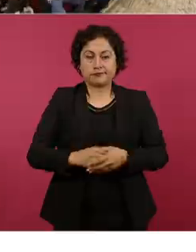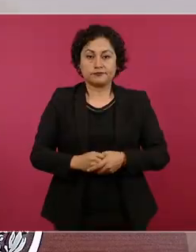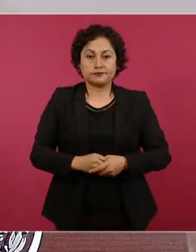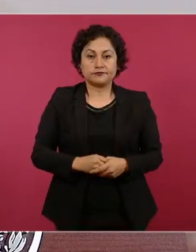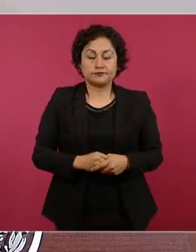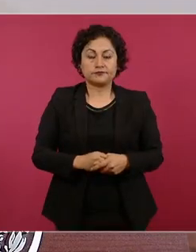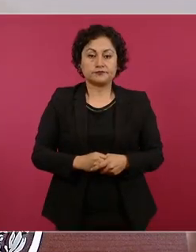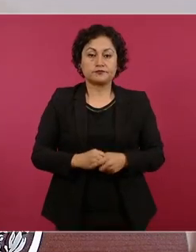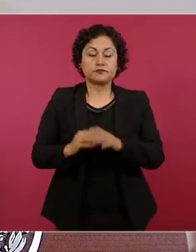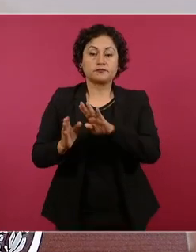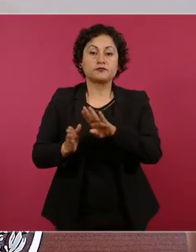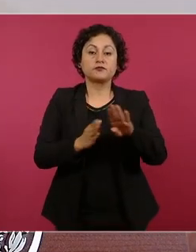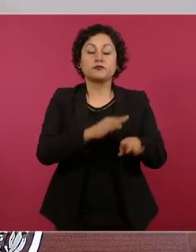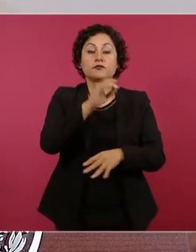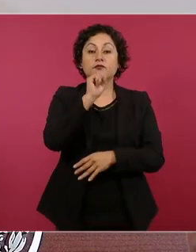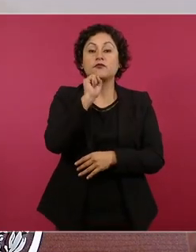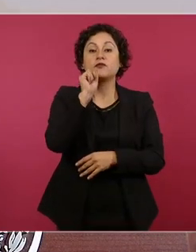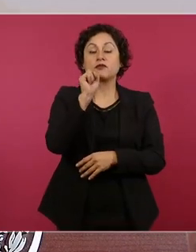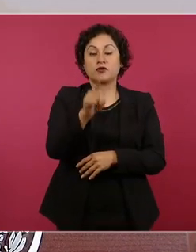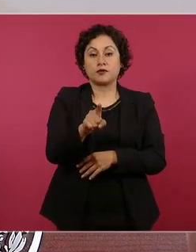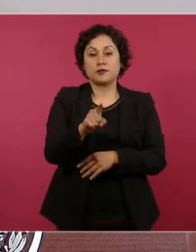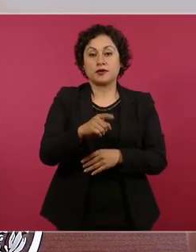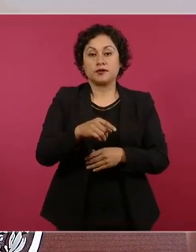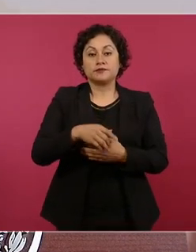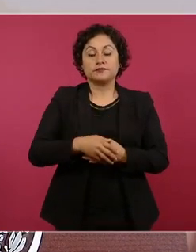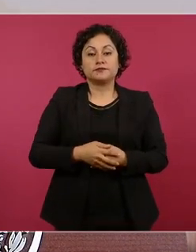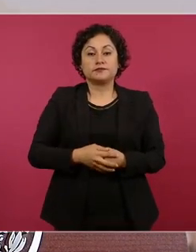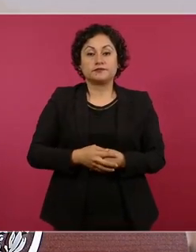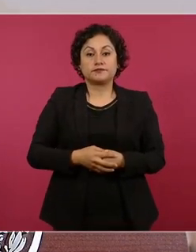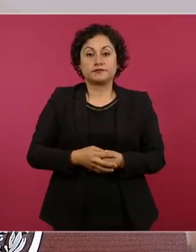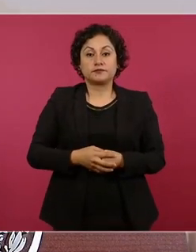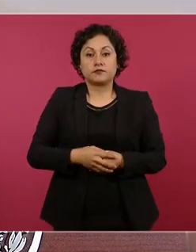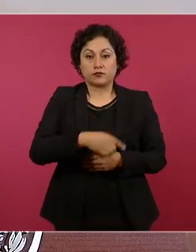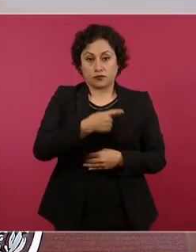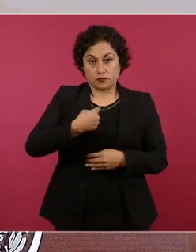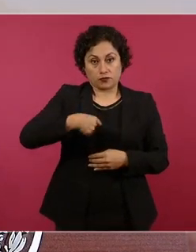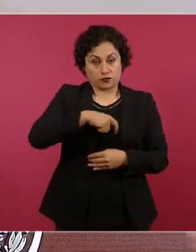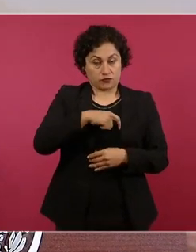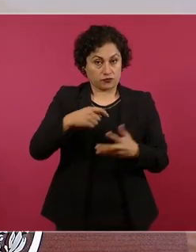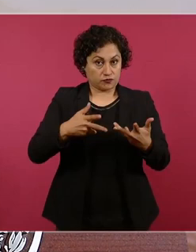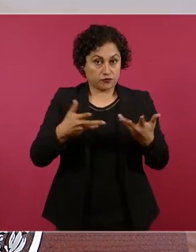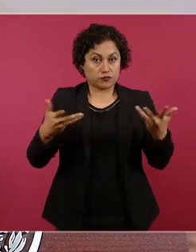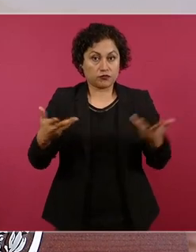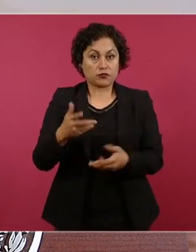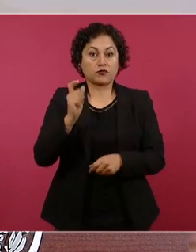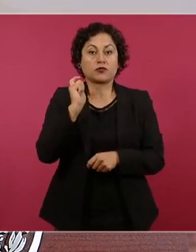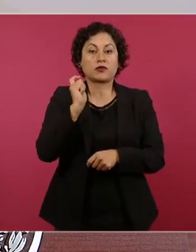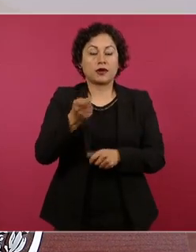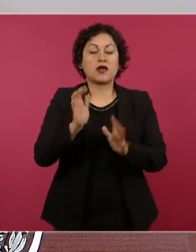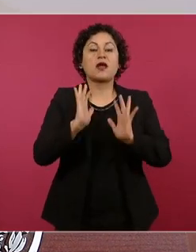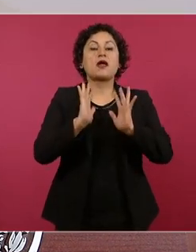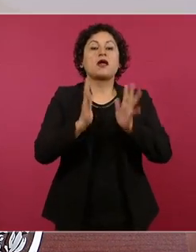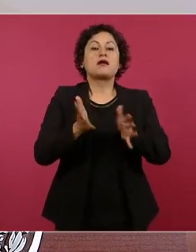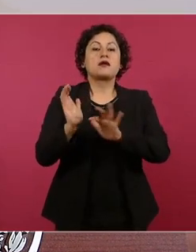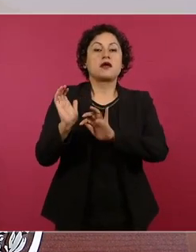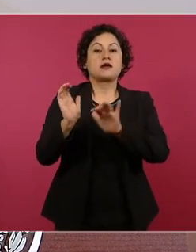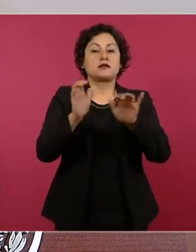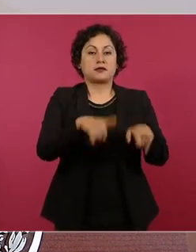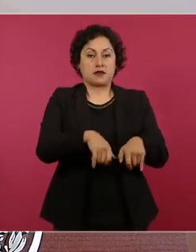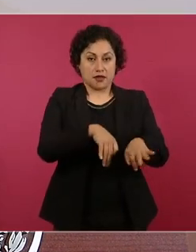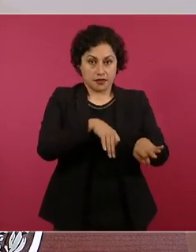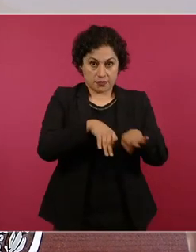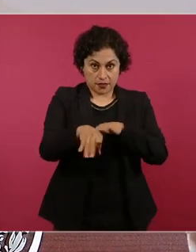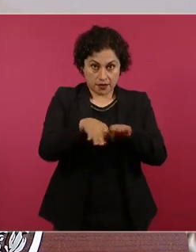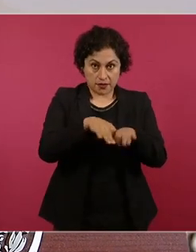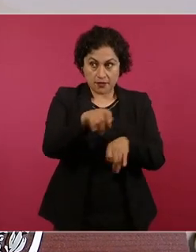También en lo que se refiere a lo que estamos haciendo nosotros, se van a hacer contrataciones de familiares